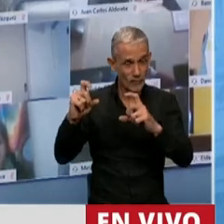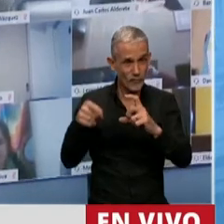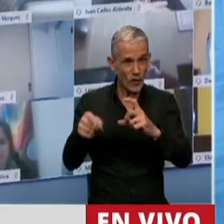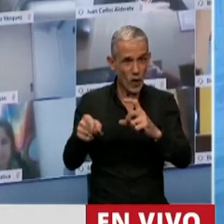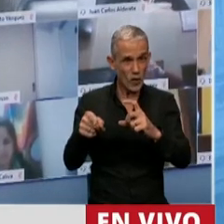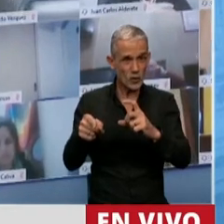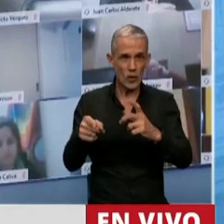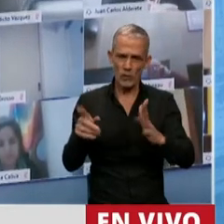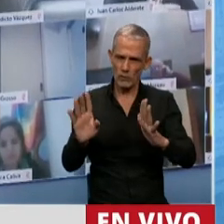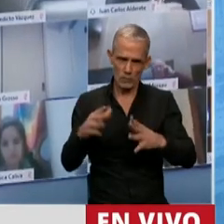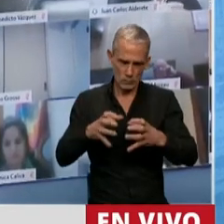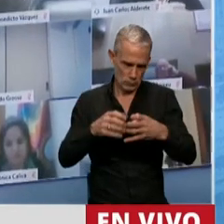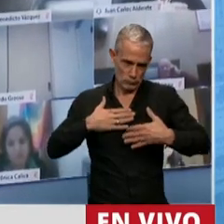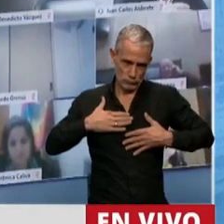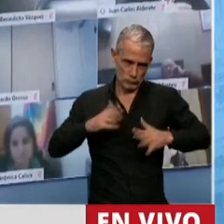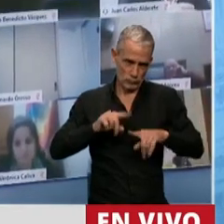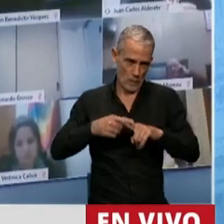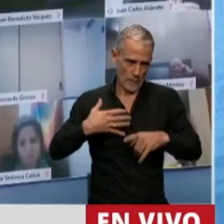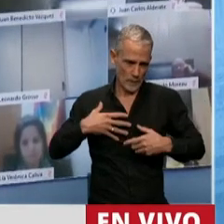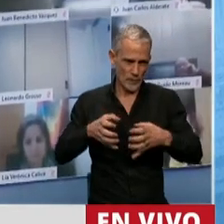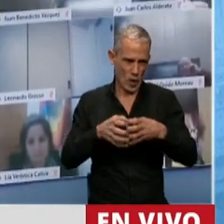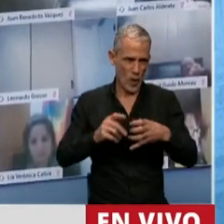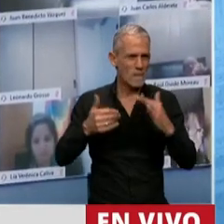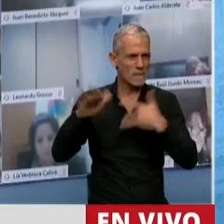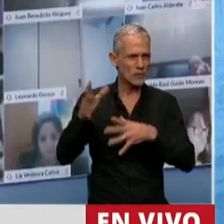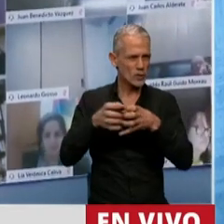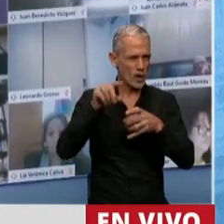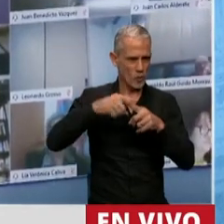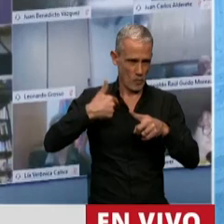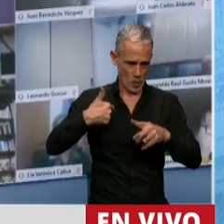que no son de mi bloque la mayoría,